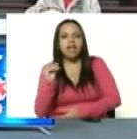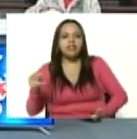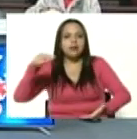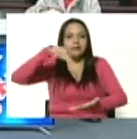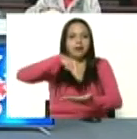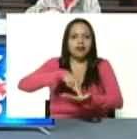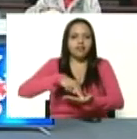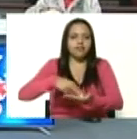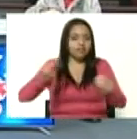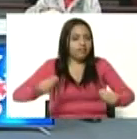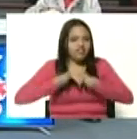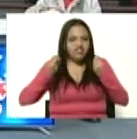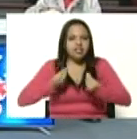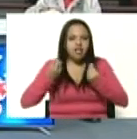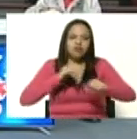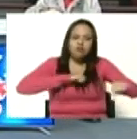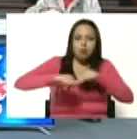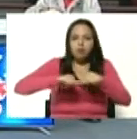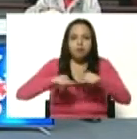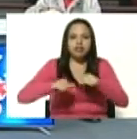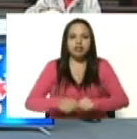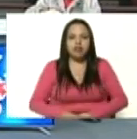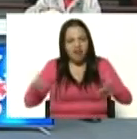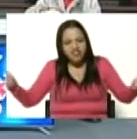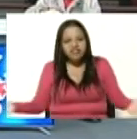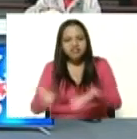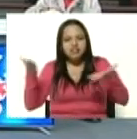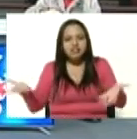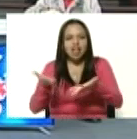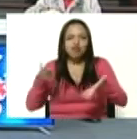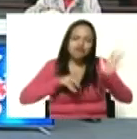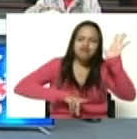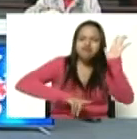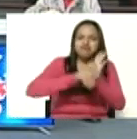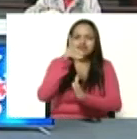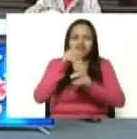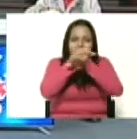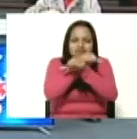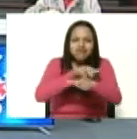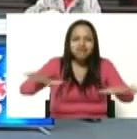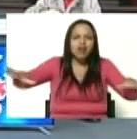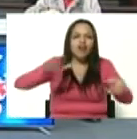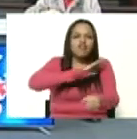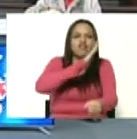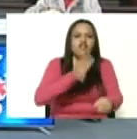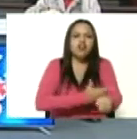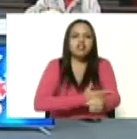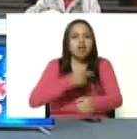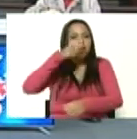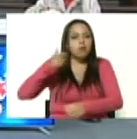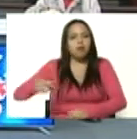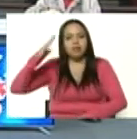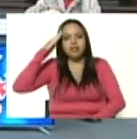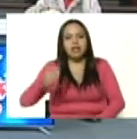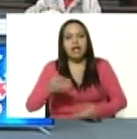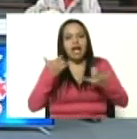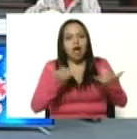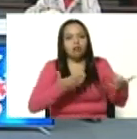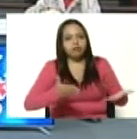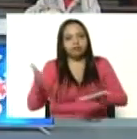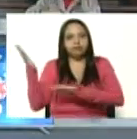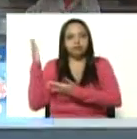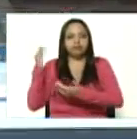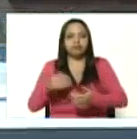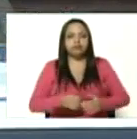vivita y coleando y avanzando creciendo desplegando sus fuerzas cívico-militares vámonos directo